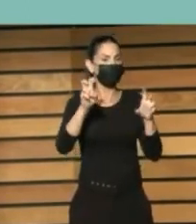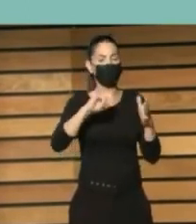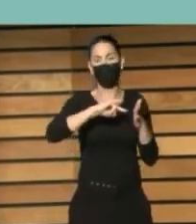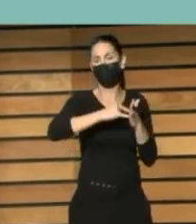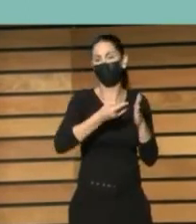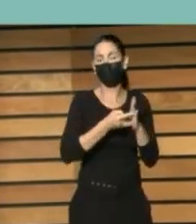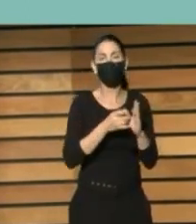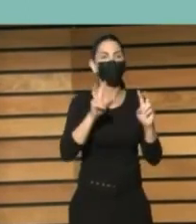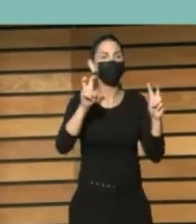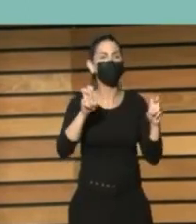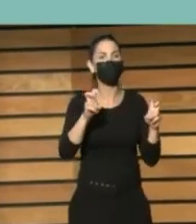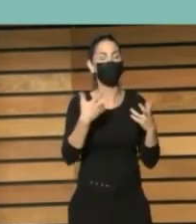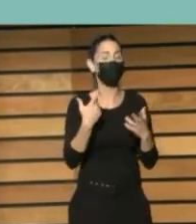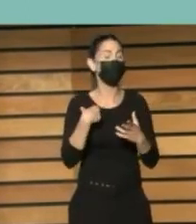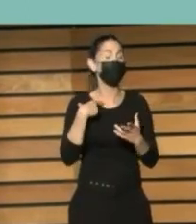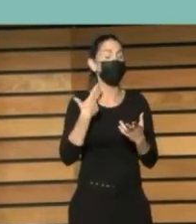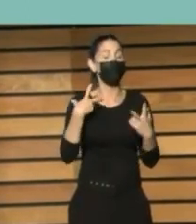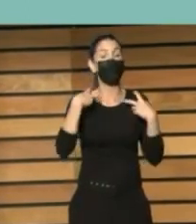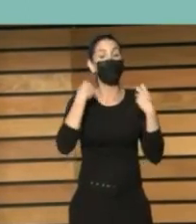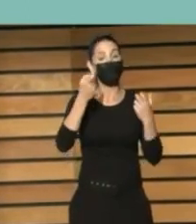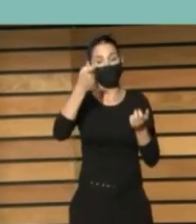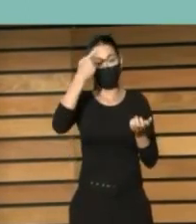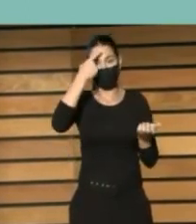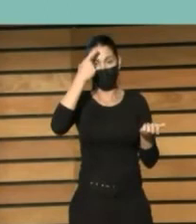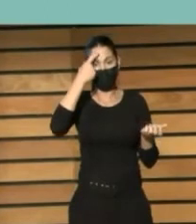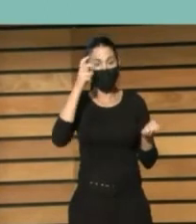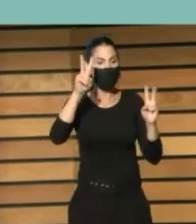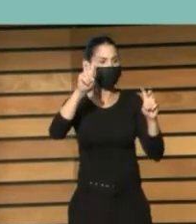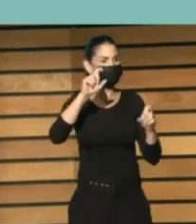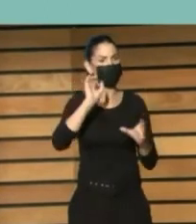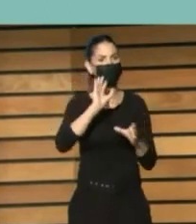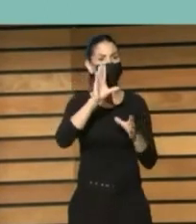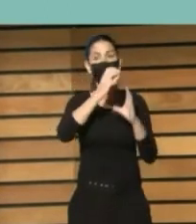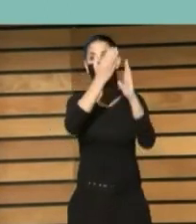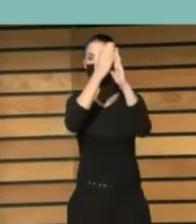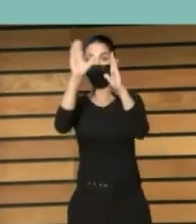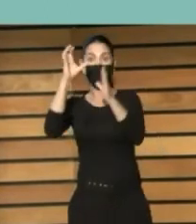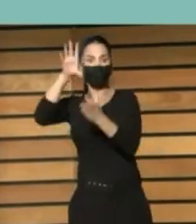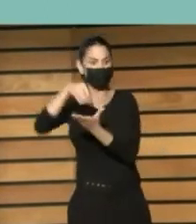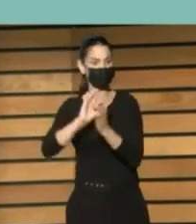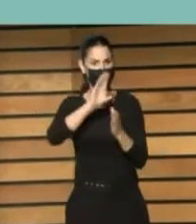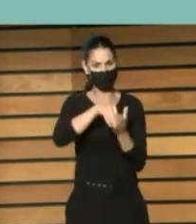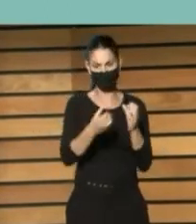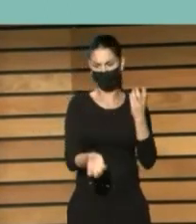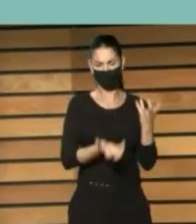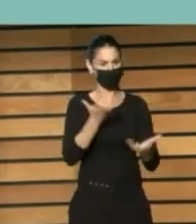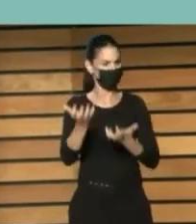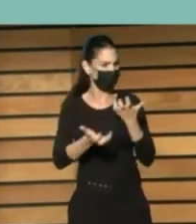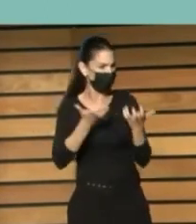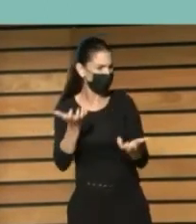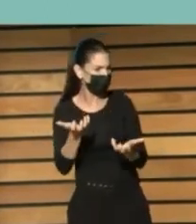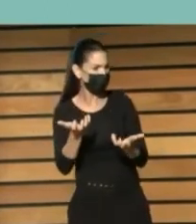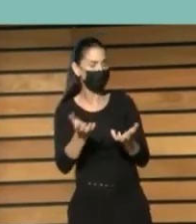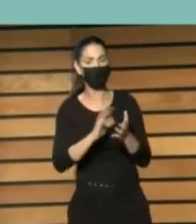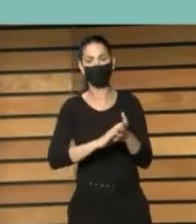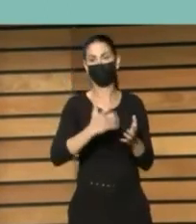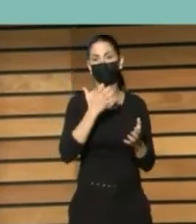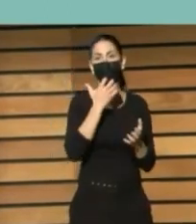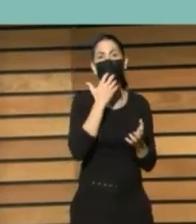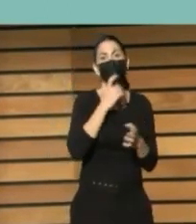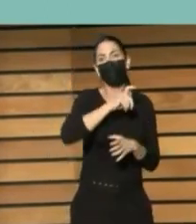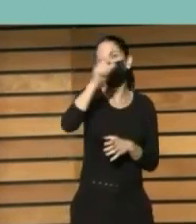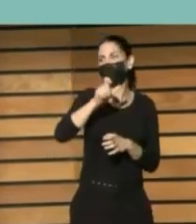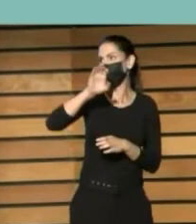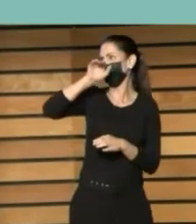salud mental, nosotros también tenemos una biblioteca con una cocina en el centro para integrar las comunidades de distintos orígenes.